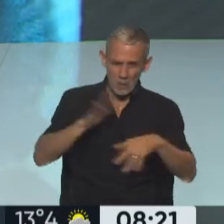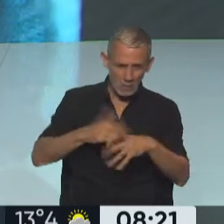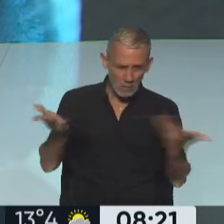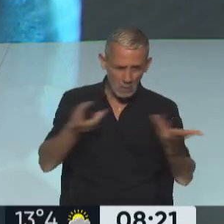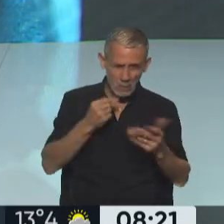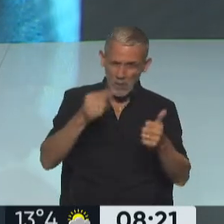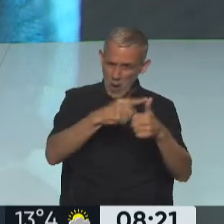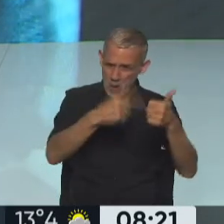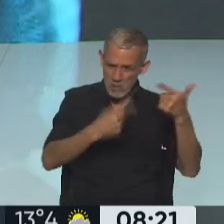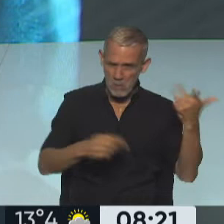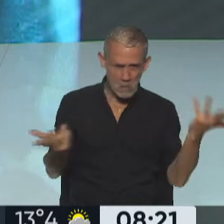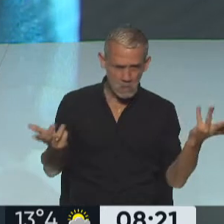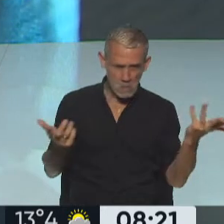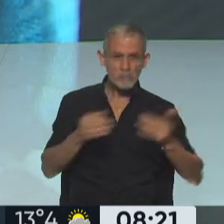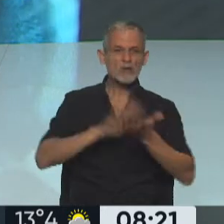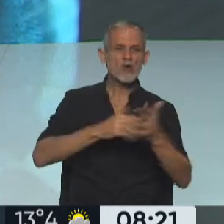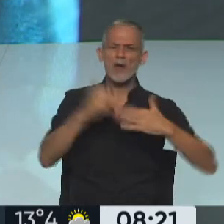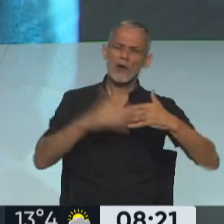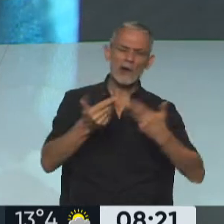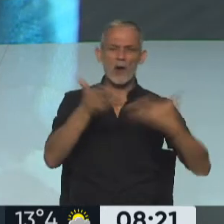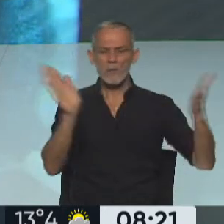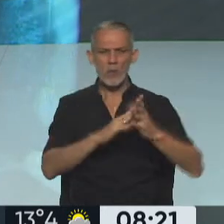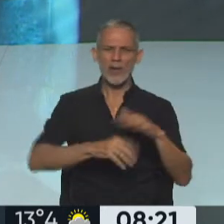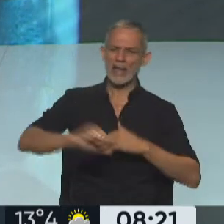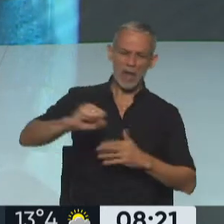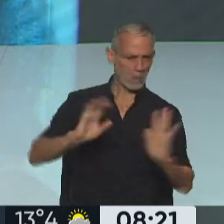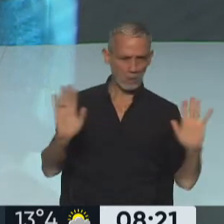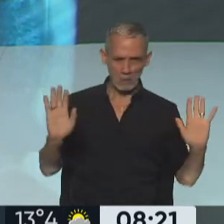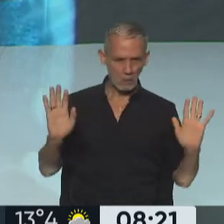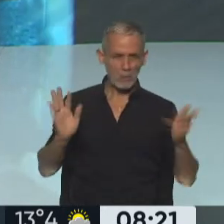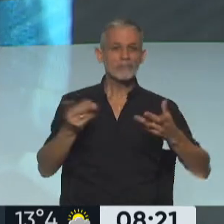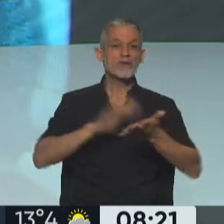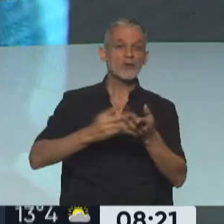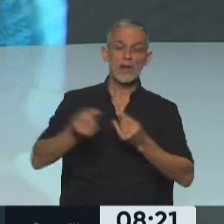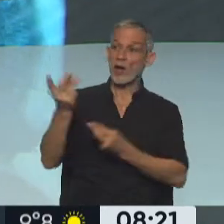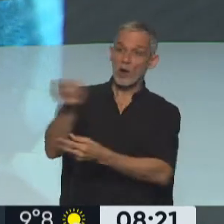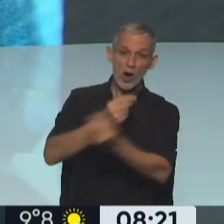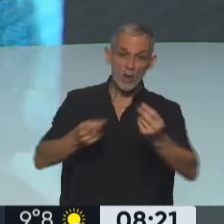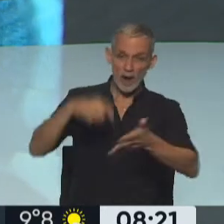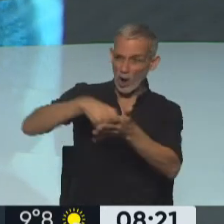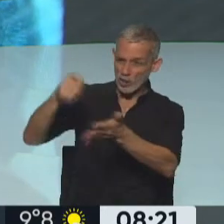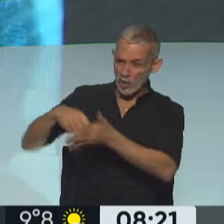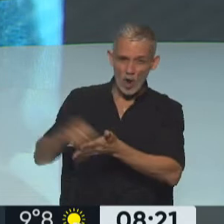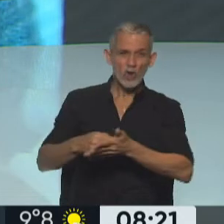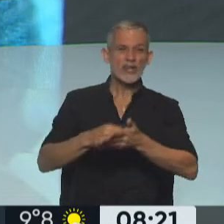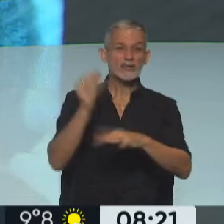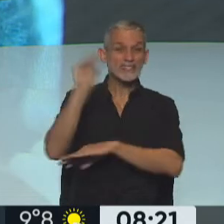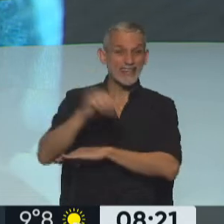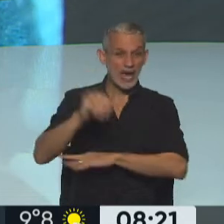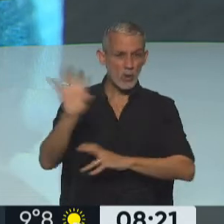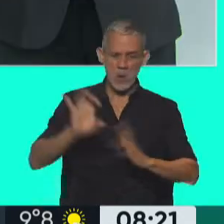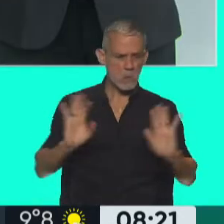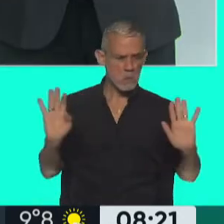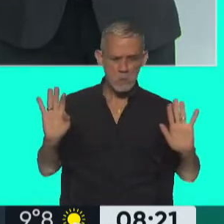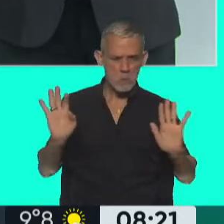los delitos que se le imputan, vinculados con la obra pública, la defraudación, a través de la contratación de obra pública en la provincia de Santa Cruz, pero